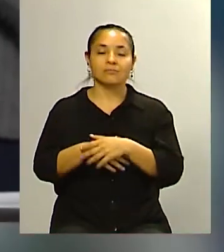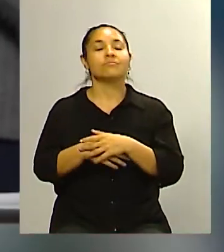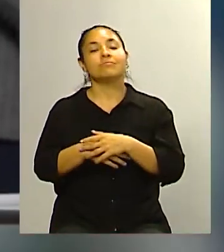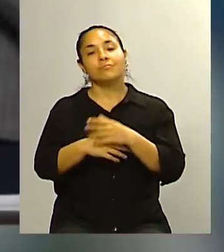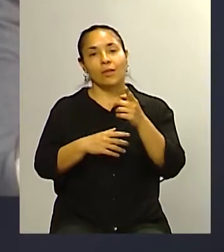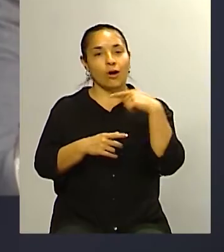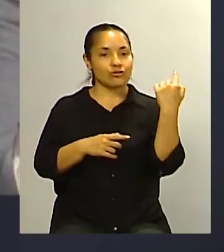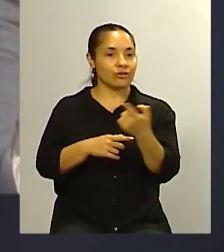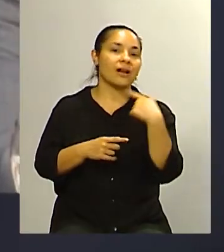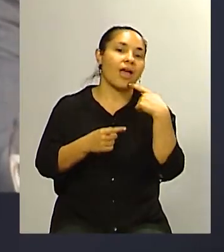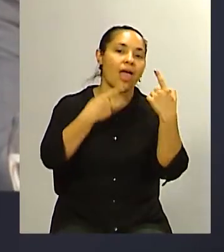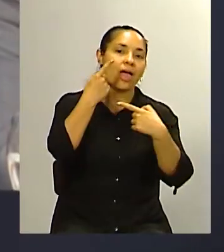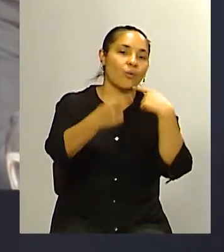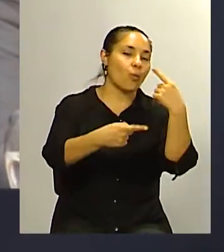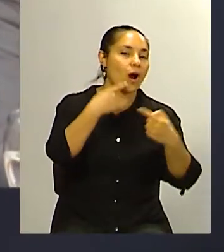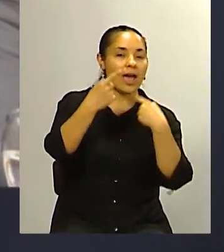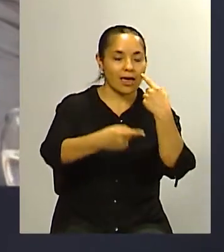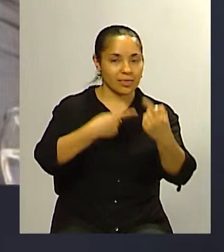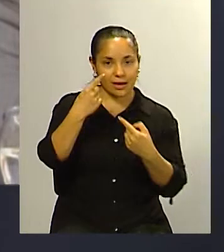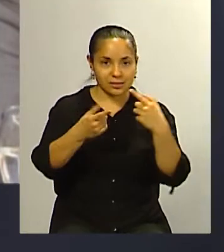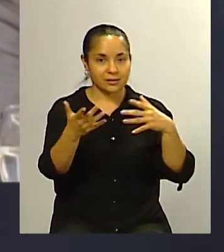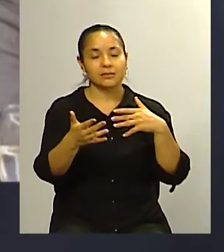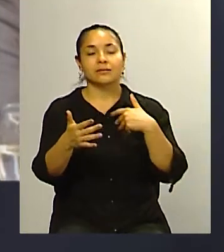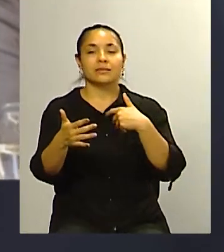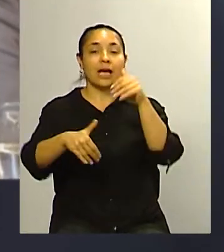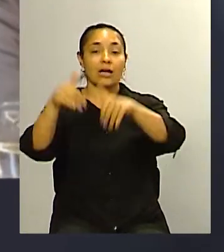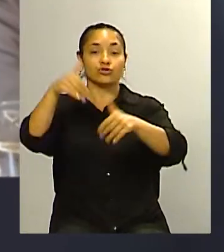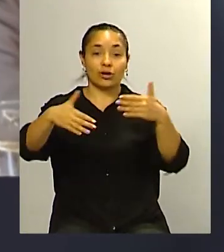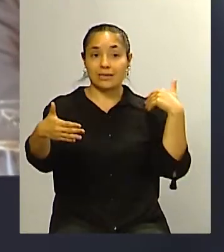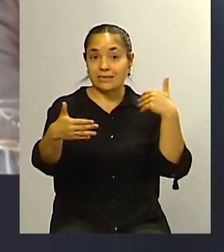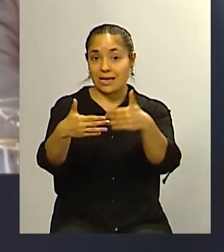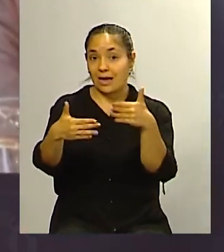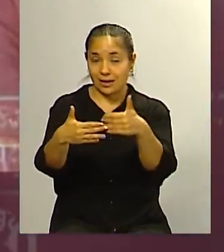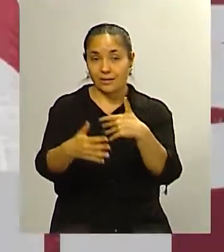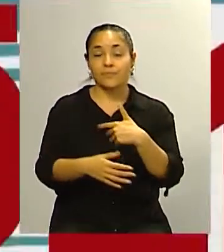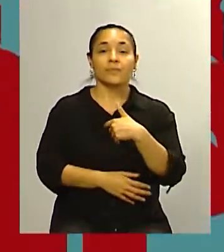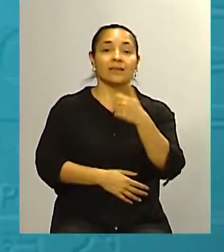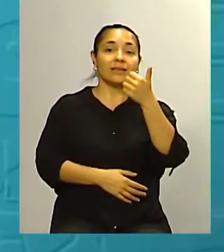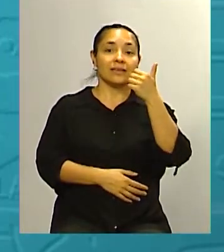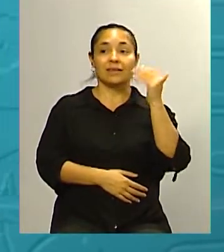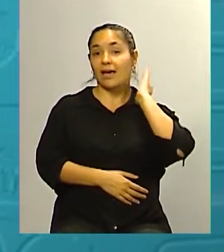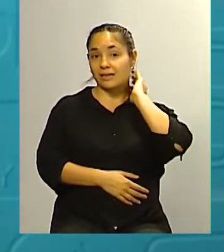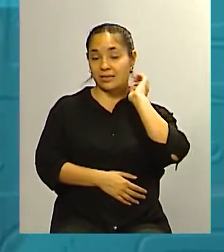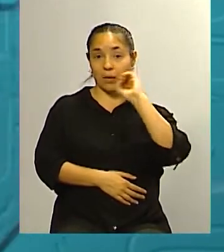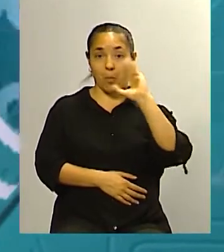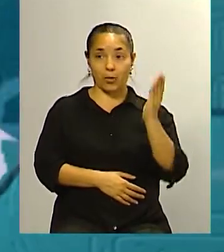ya muy cercano a las elecciones digo ya este 16% marca